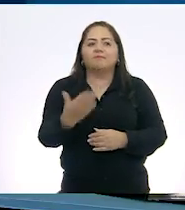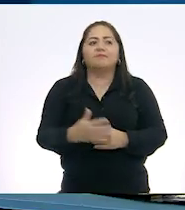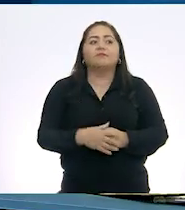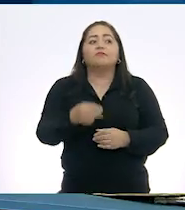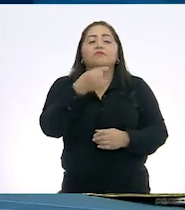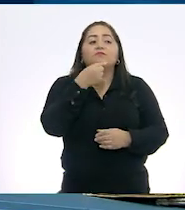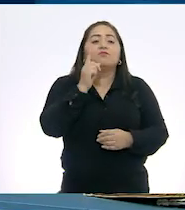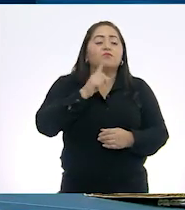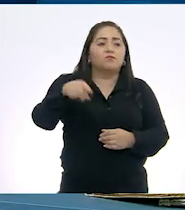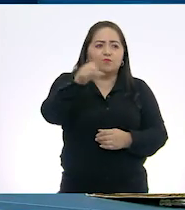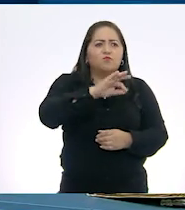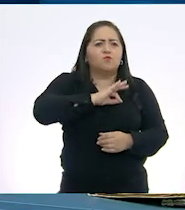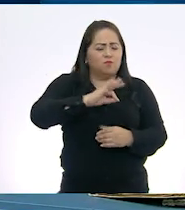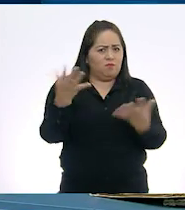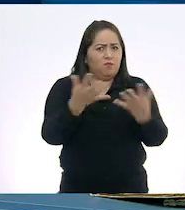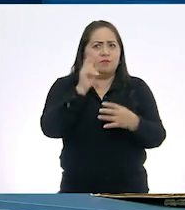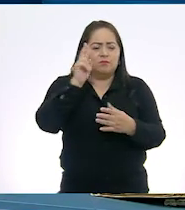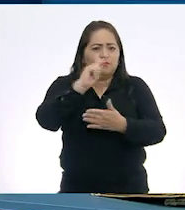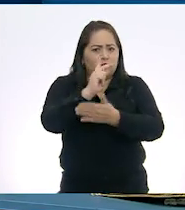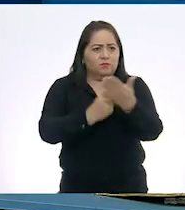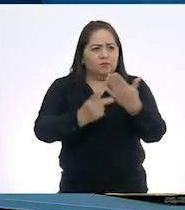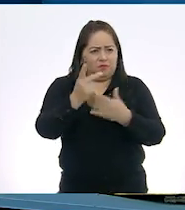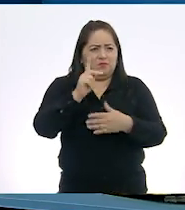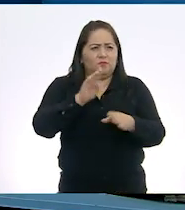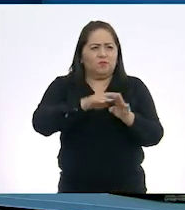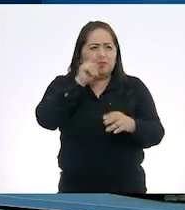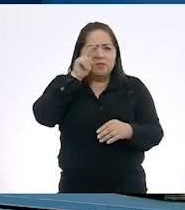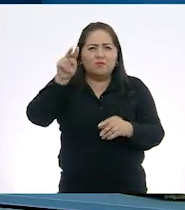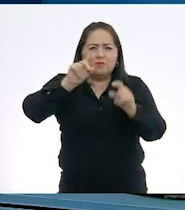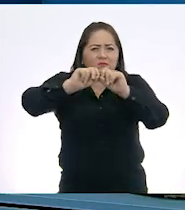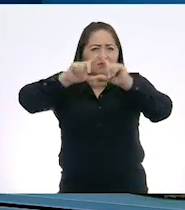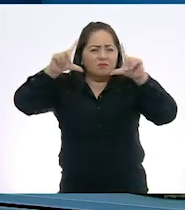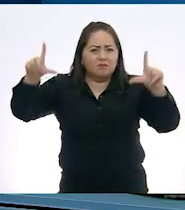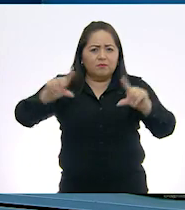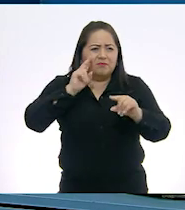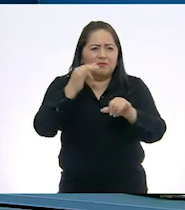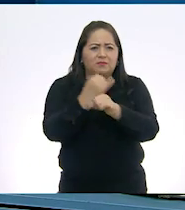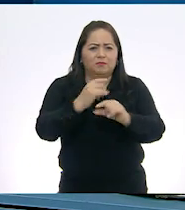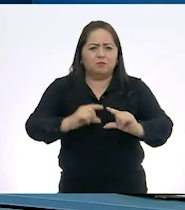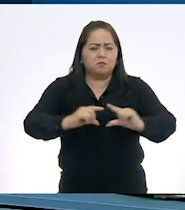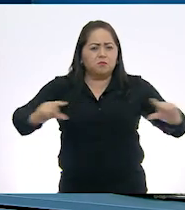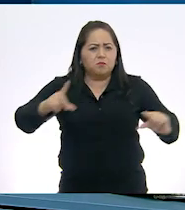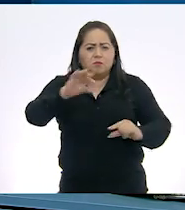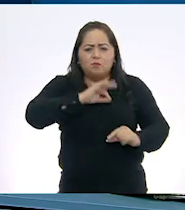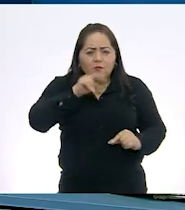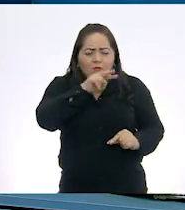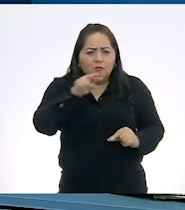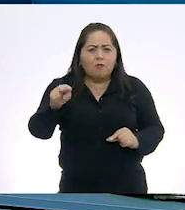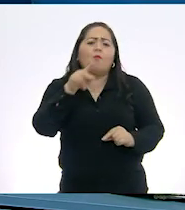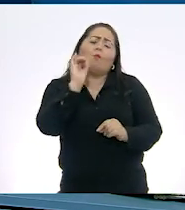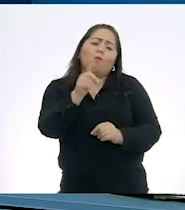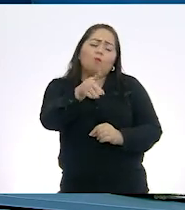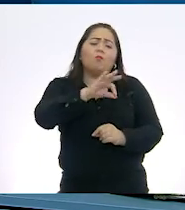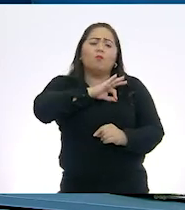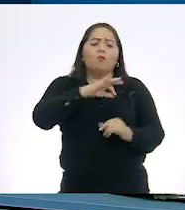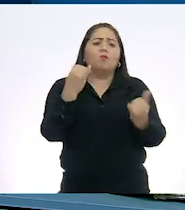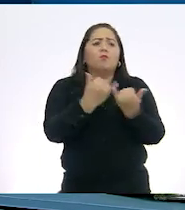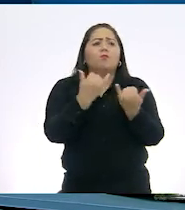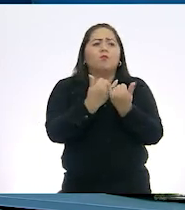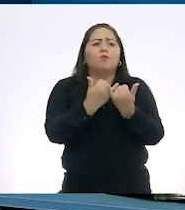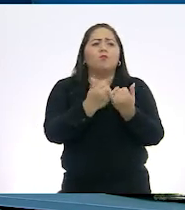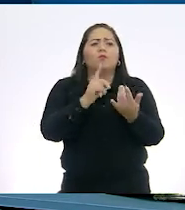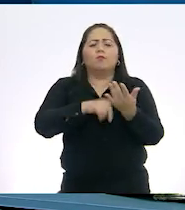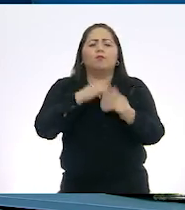Niños y niñas, ustedes pueden probar este programa en el enlace que está en pantalla. O si lo prefieren, también pueden probarlo